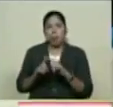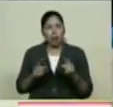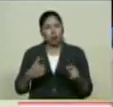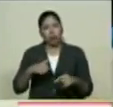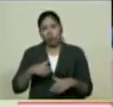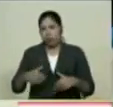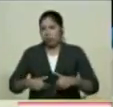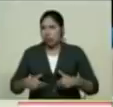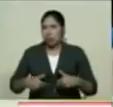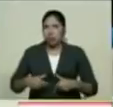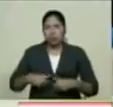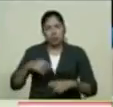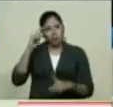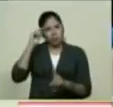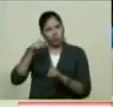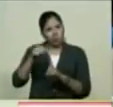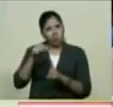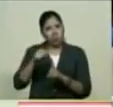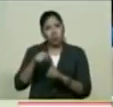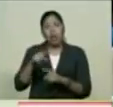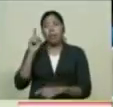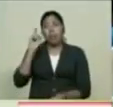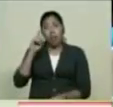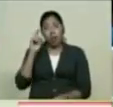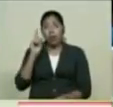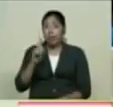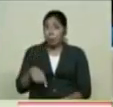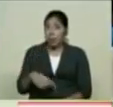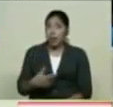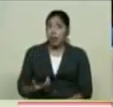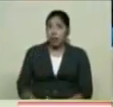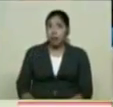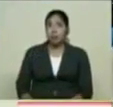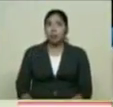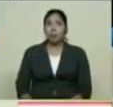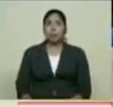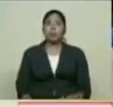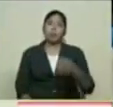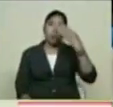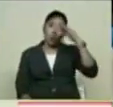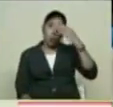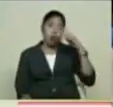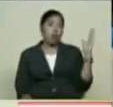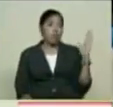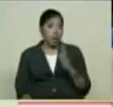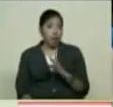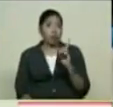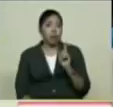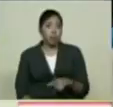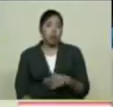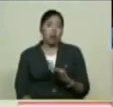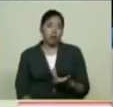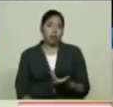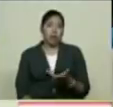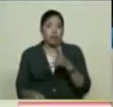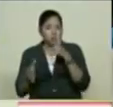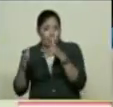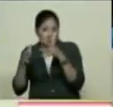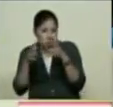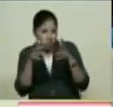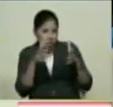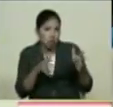Pues no Los entrenadores Que tenemos Los entrenadores Cubanos Que también Nos están acompañando En asesoría Y